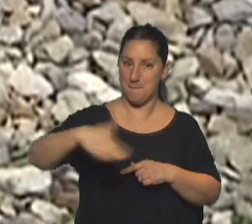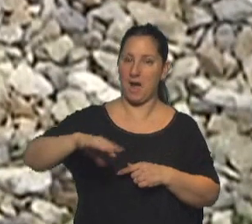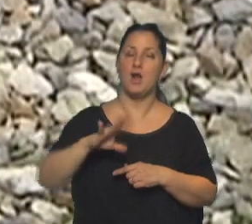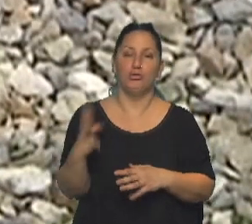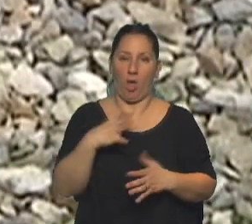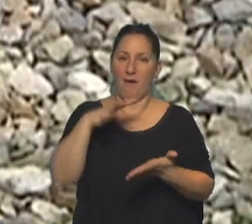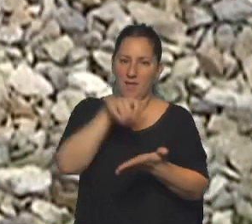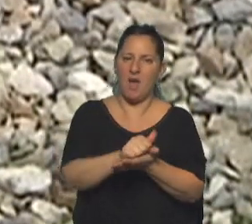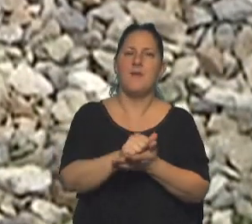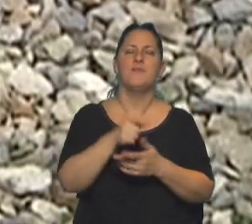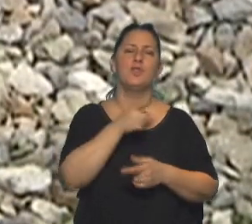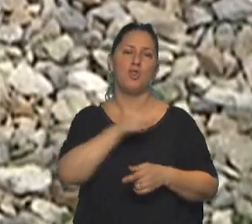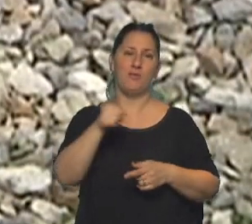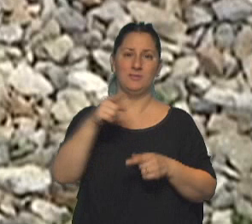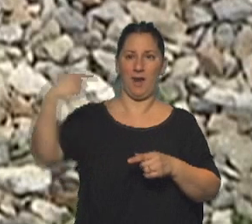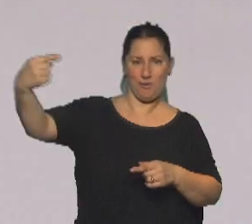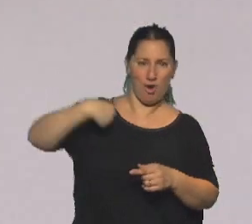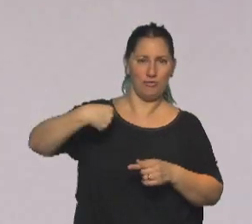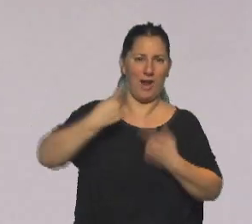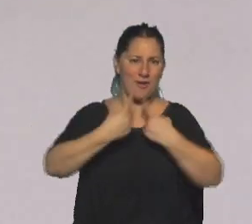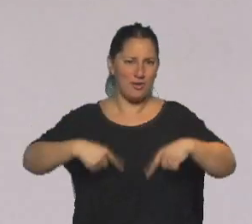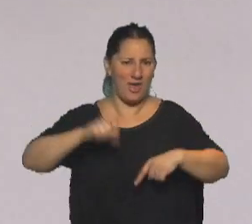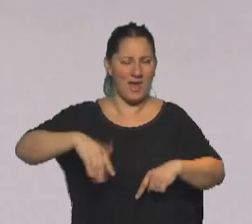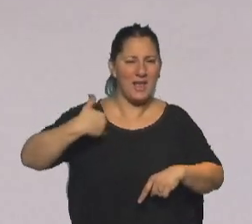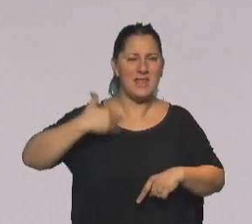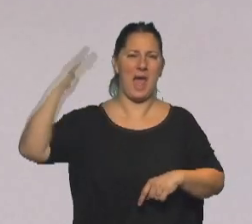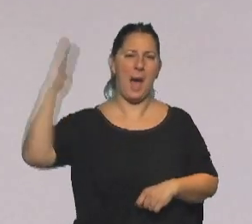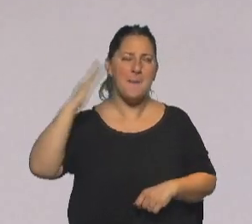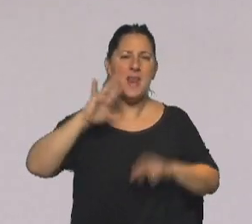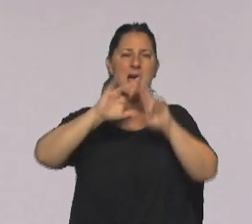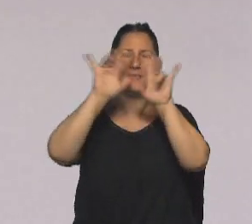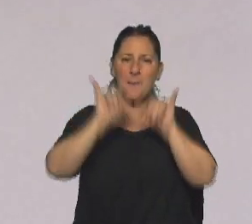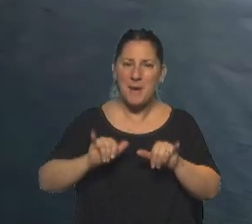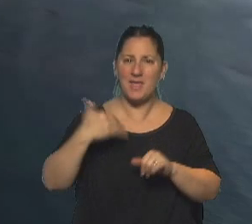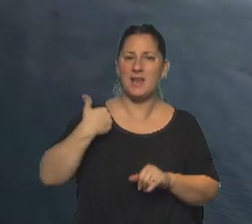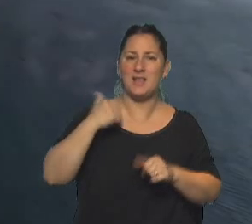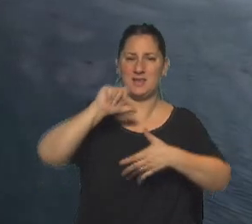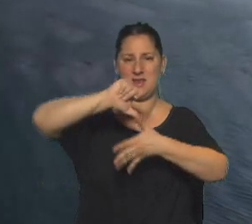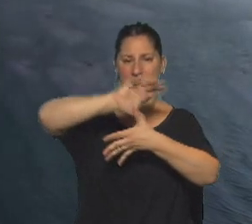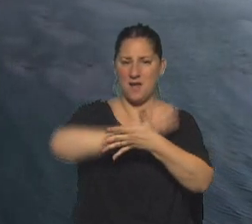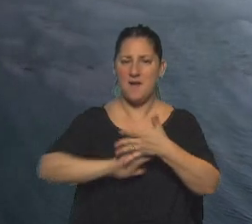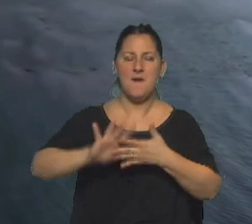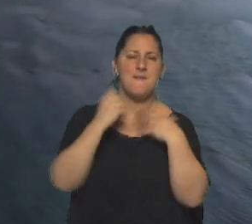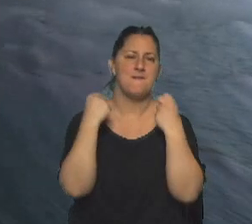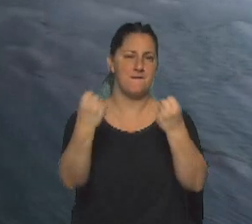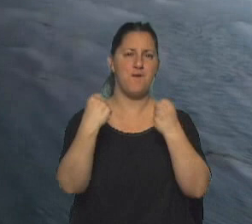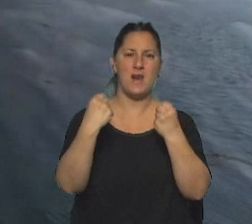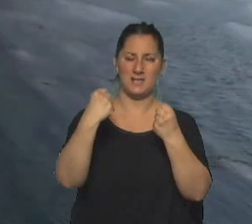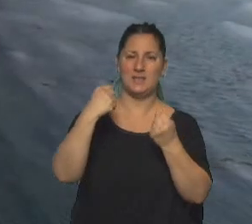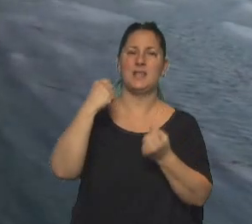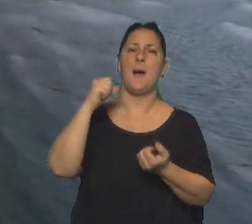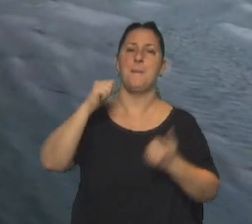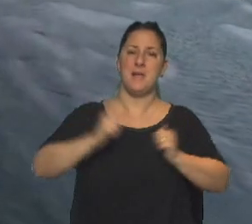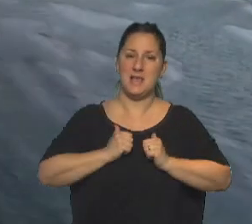en contra de los intereses de los argentinos, amenazando la paz de Argentina y de la región, con una fortaleza militar en la base de